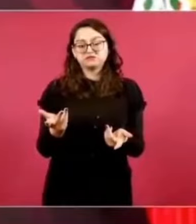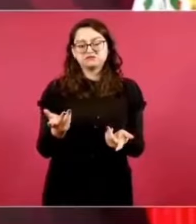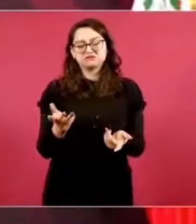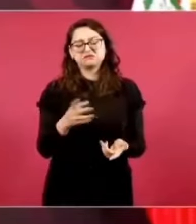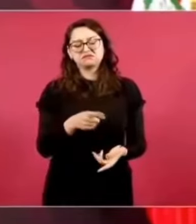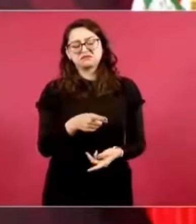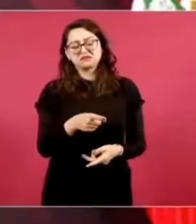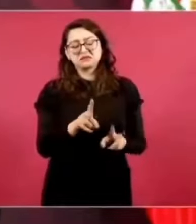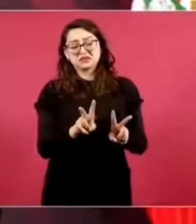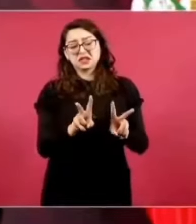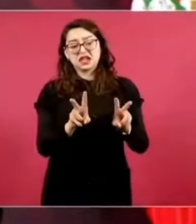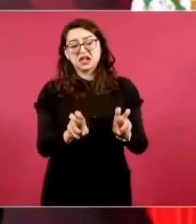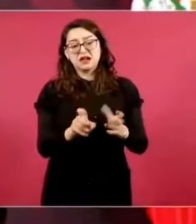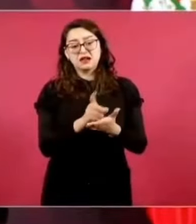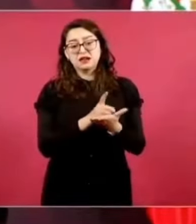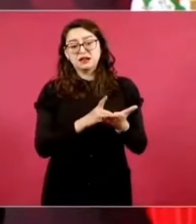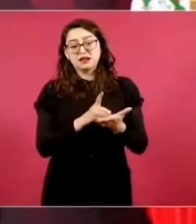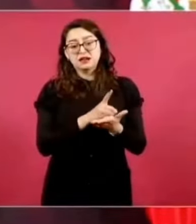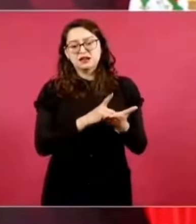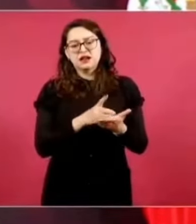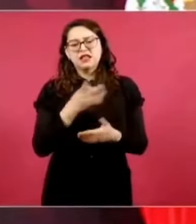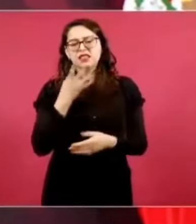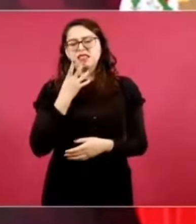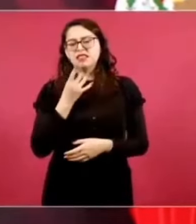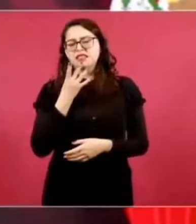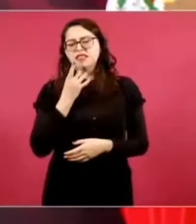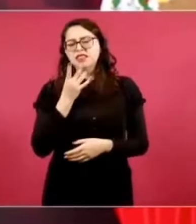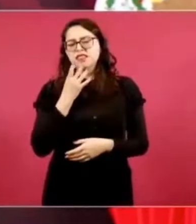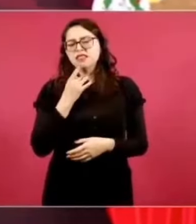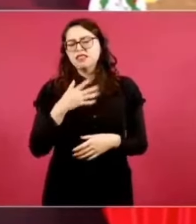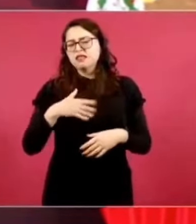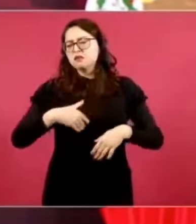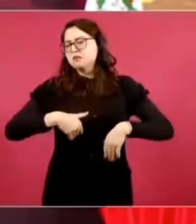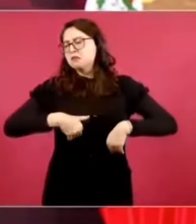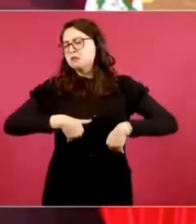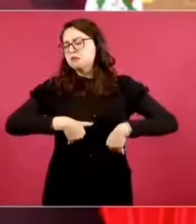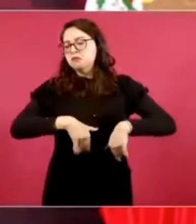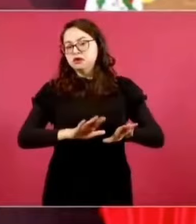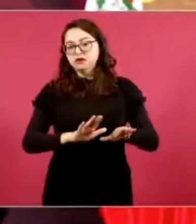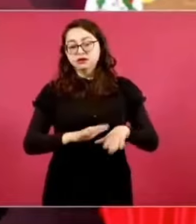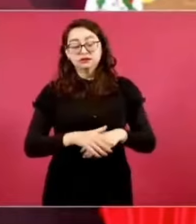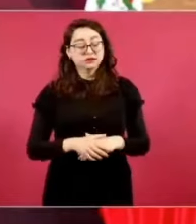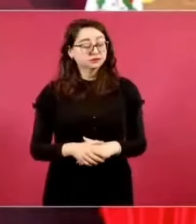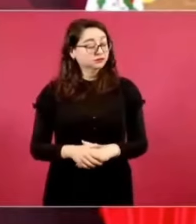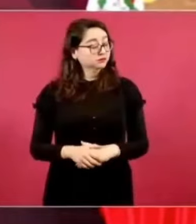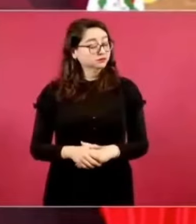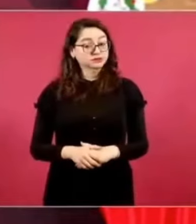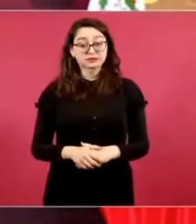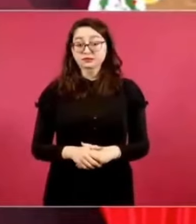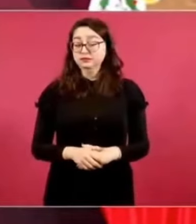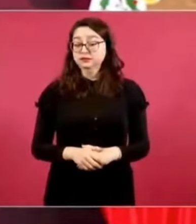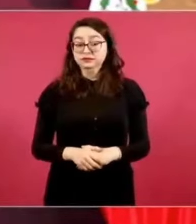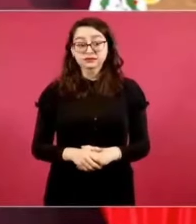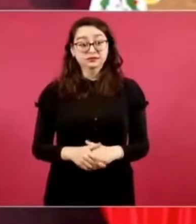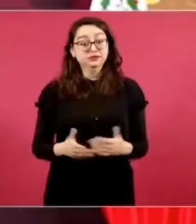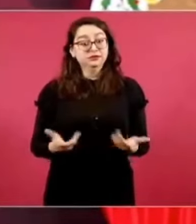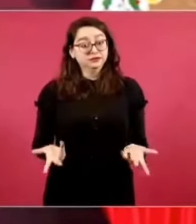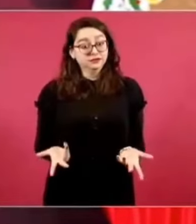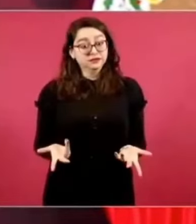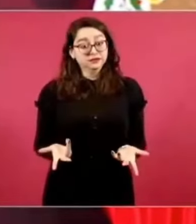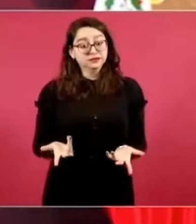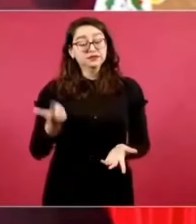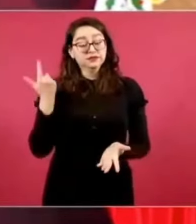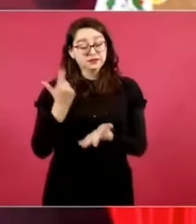de cualquier infracción, porque eso, con todo respeto, también